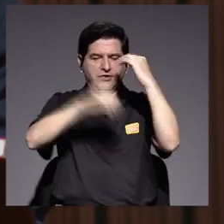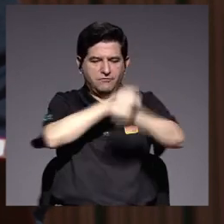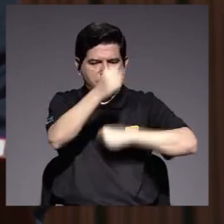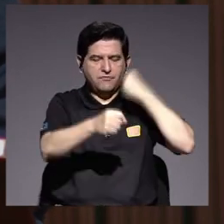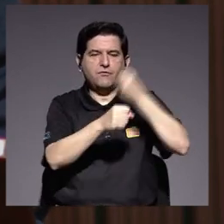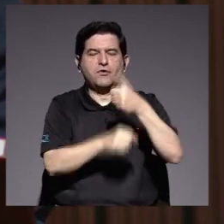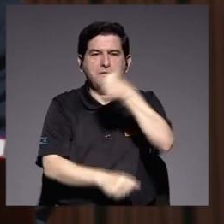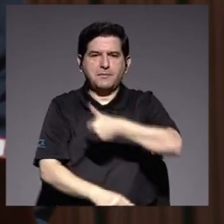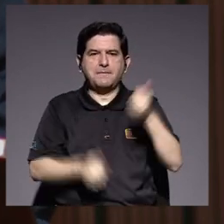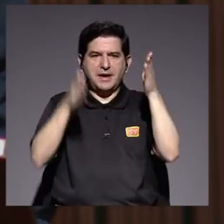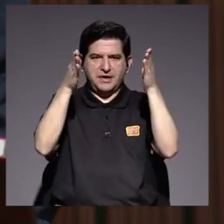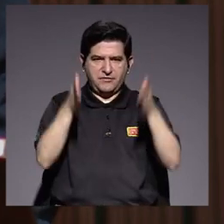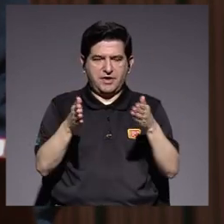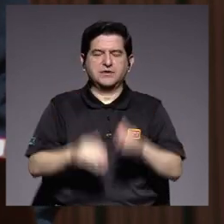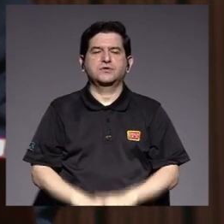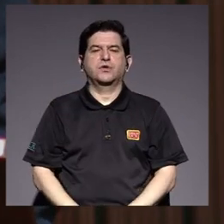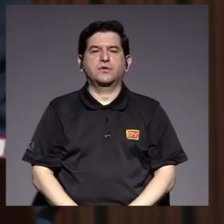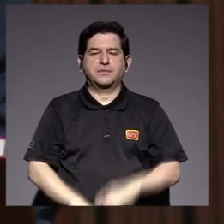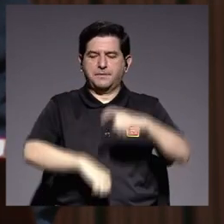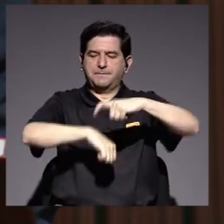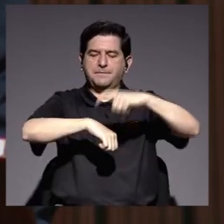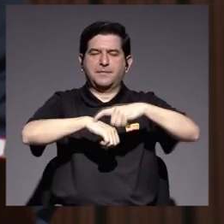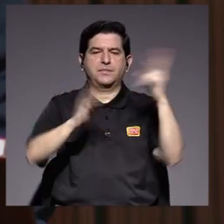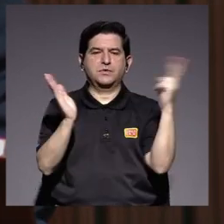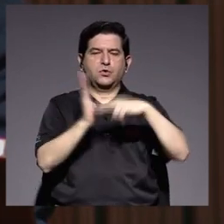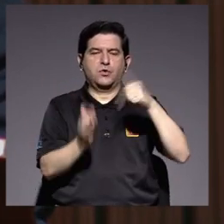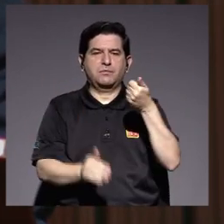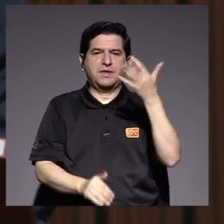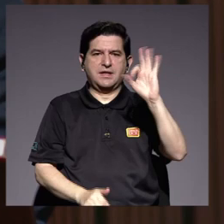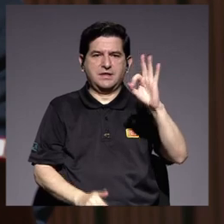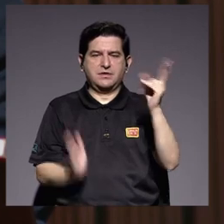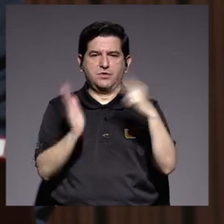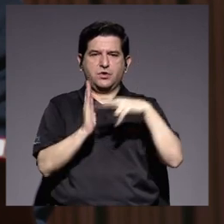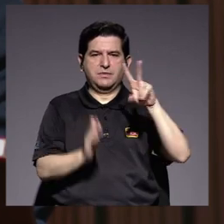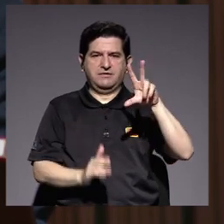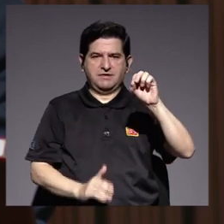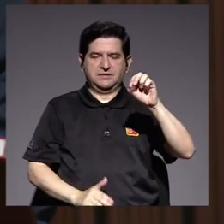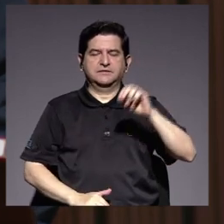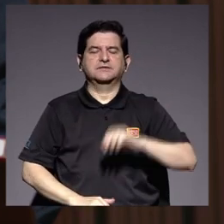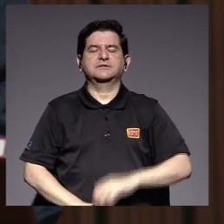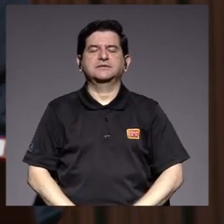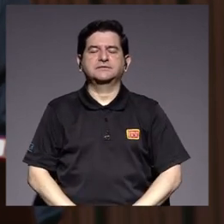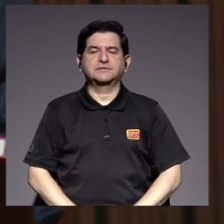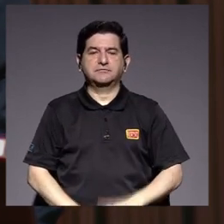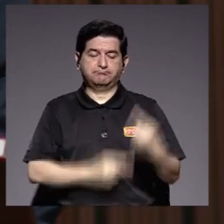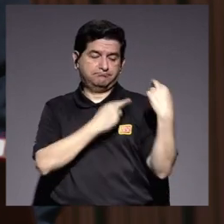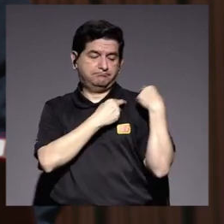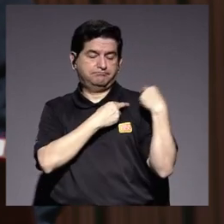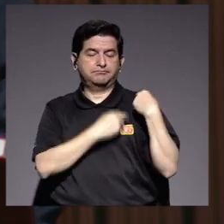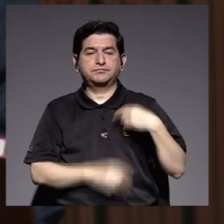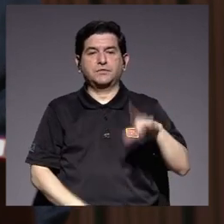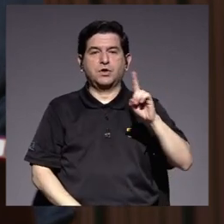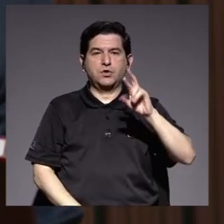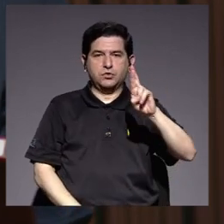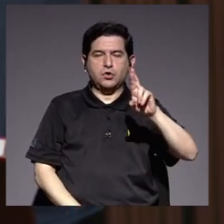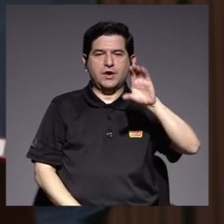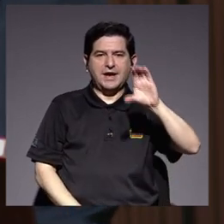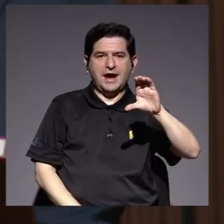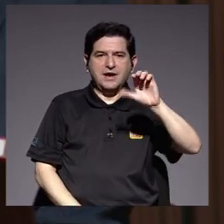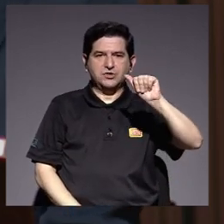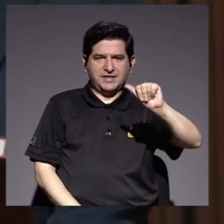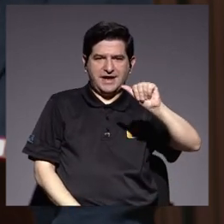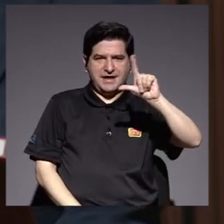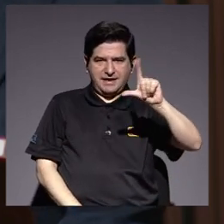anual del rector correspondiente al periodo 2019-2020 a cargo del doctor Carlos Araya